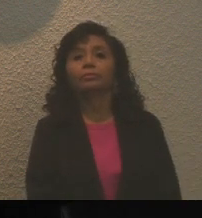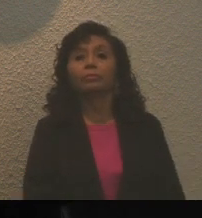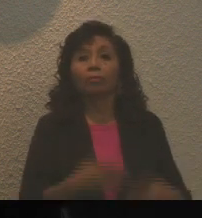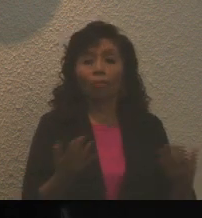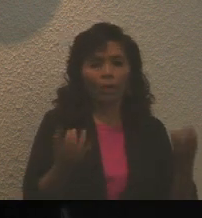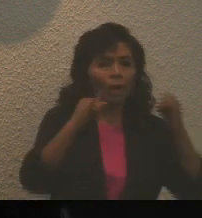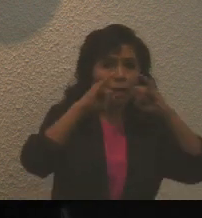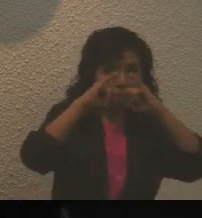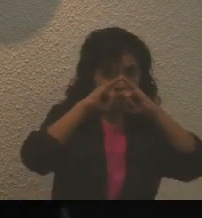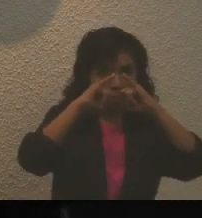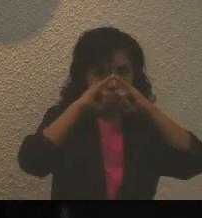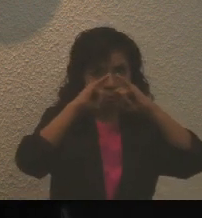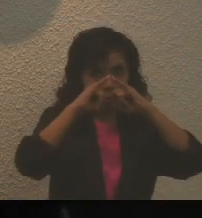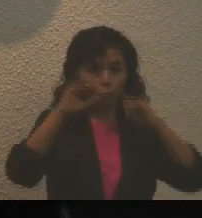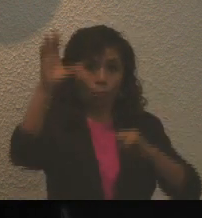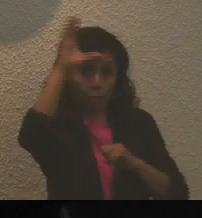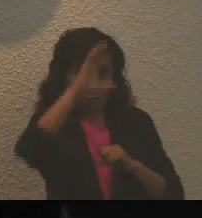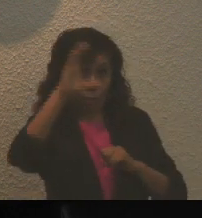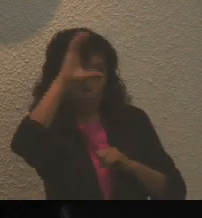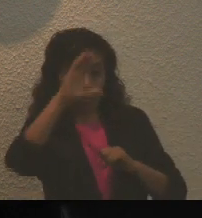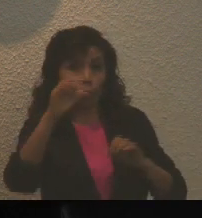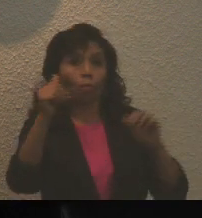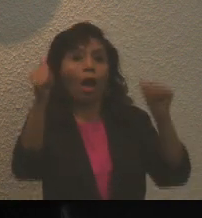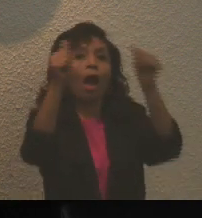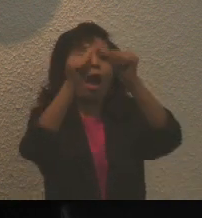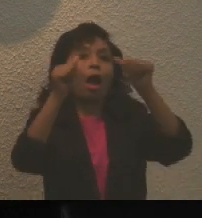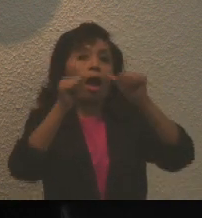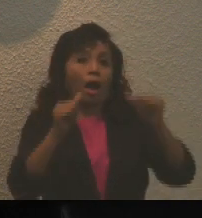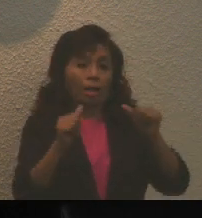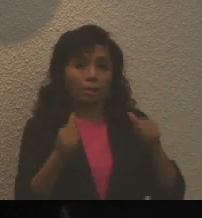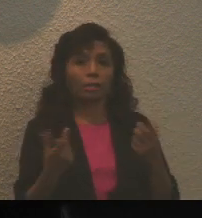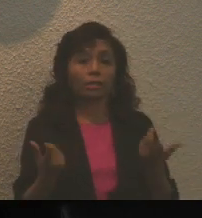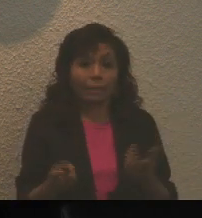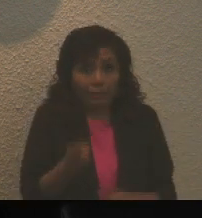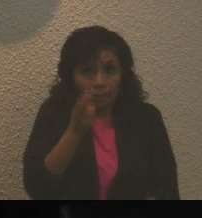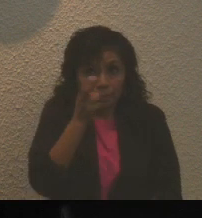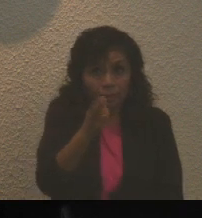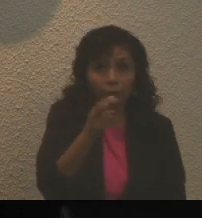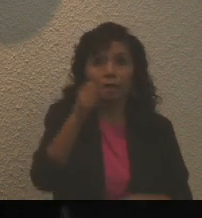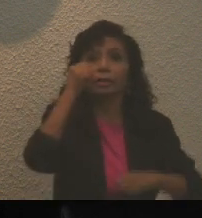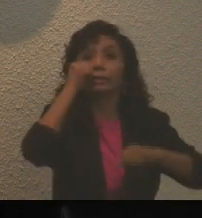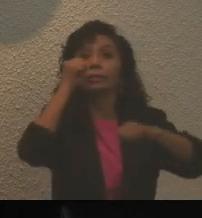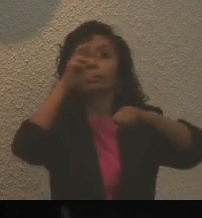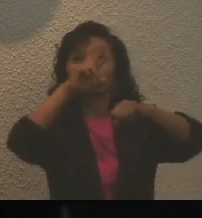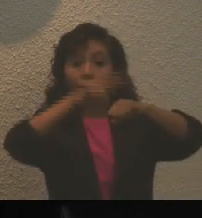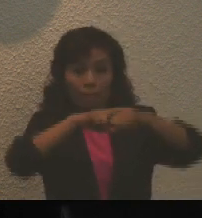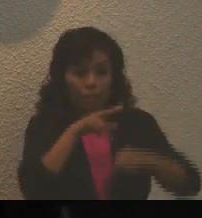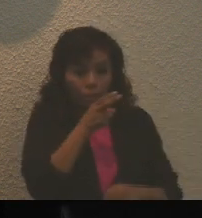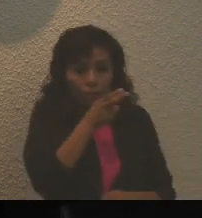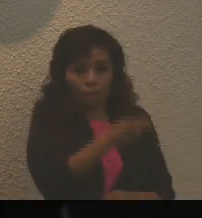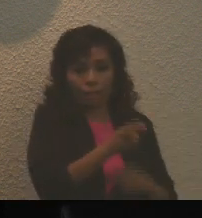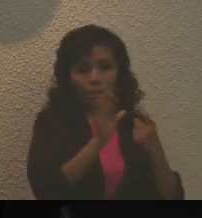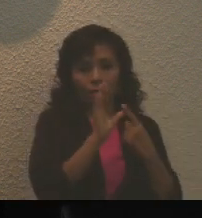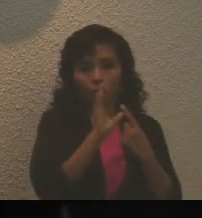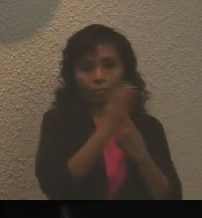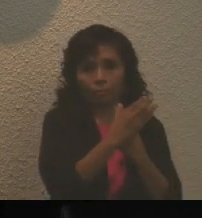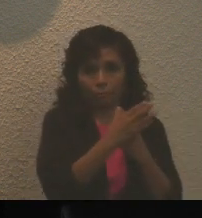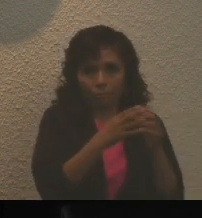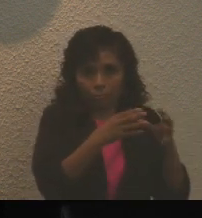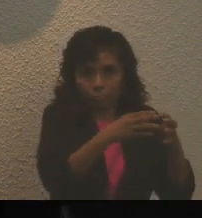Instituto de la Cultura y las Artes, quien fugirá como secretaria técnica de la Comisión Dictaminadora.